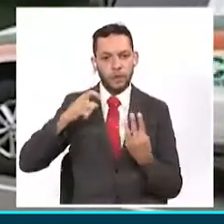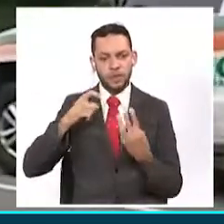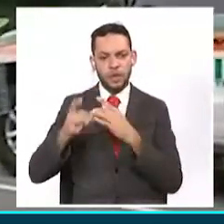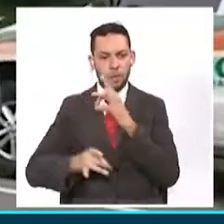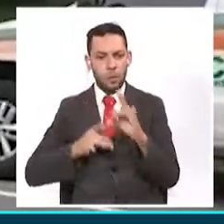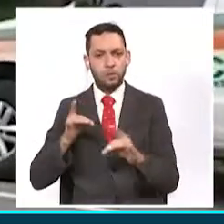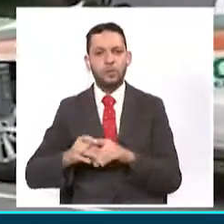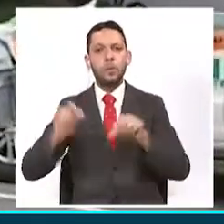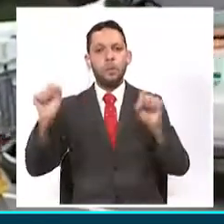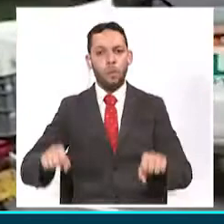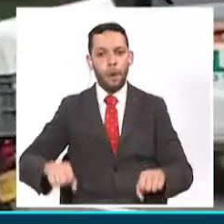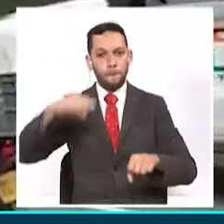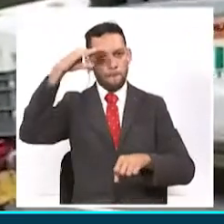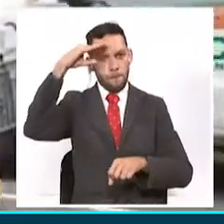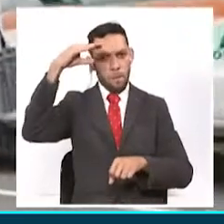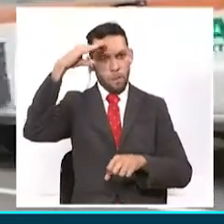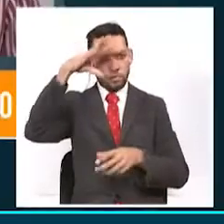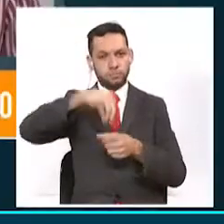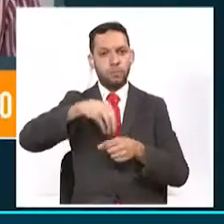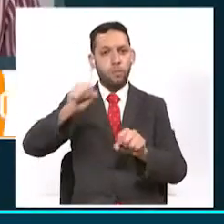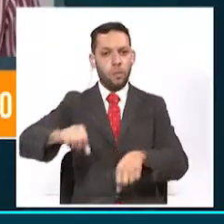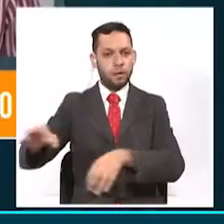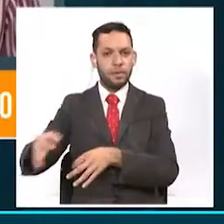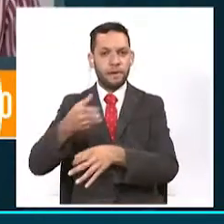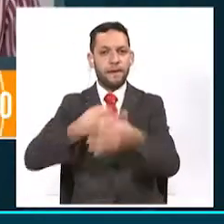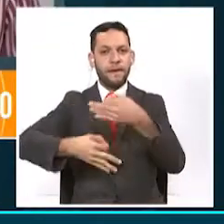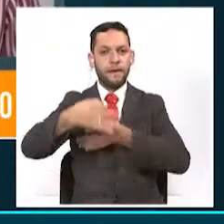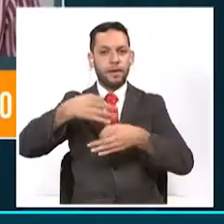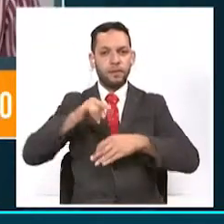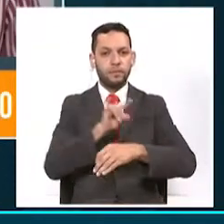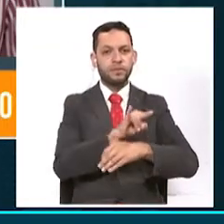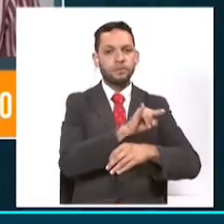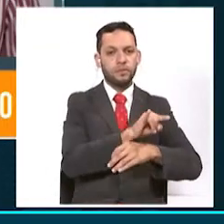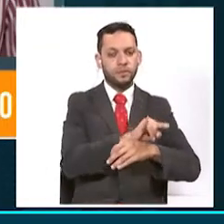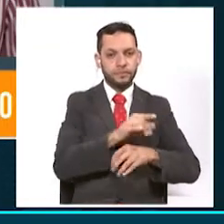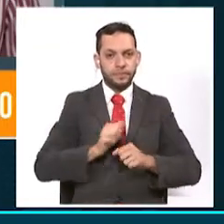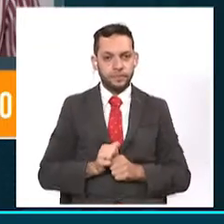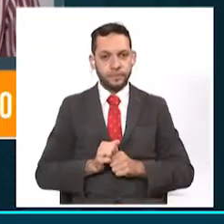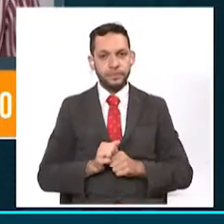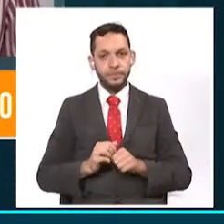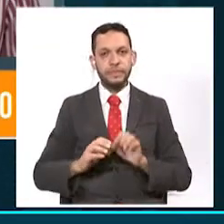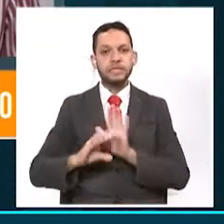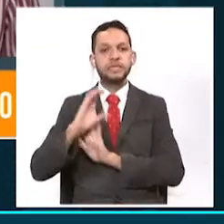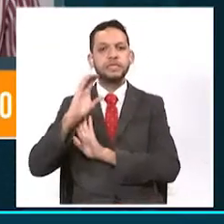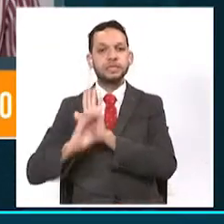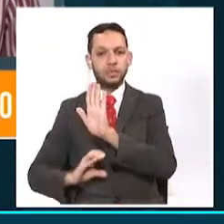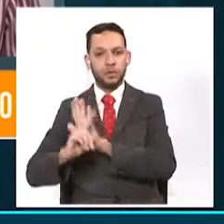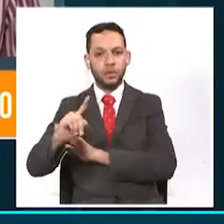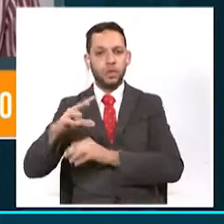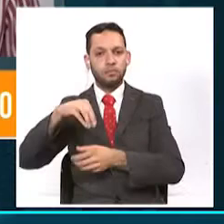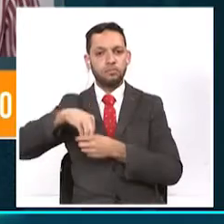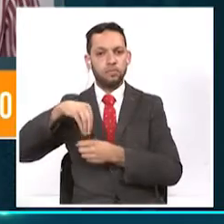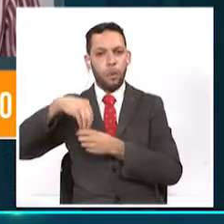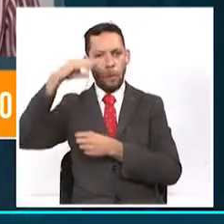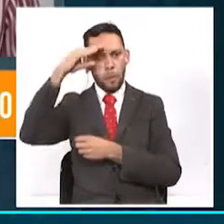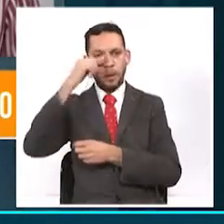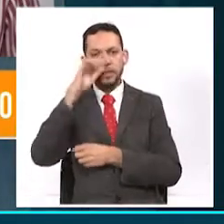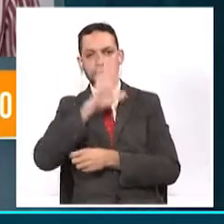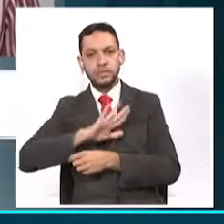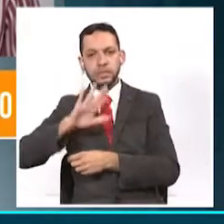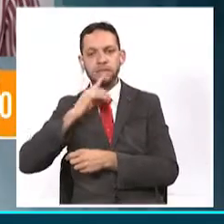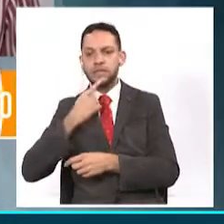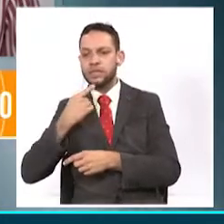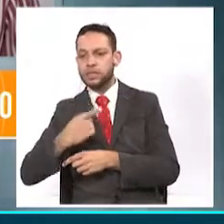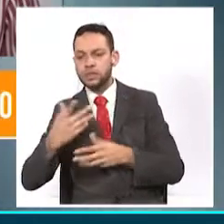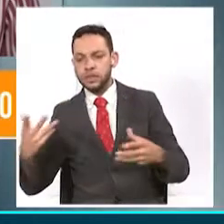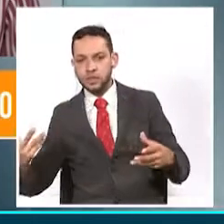que estos uniformados pasen a la vigilancia. Hay una circular interna de la Policía Nacional que impide que los